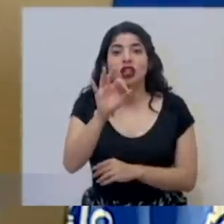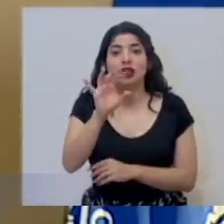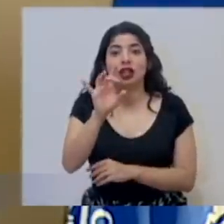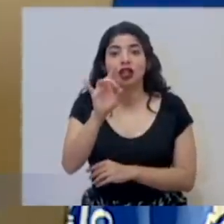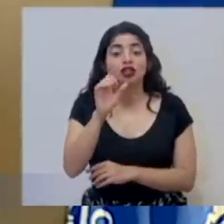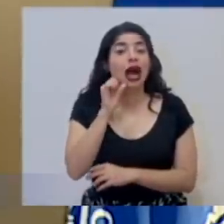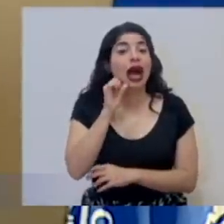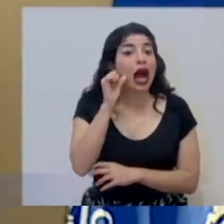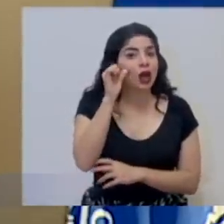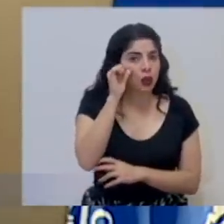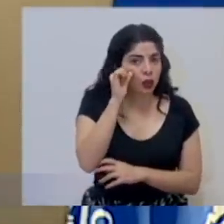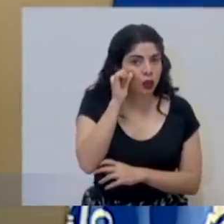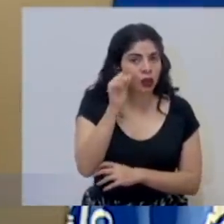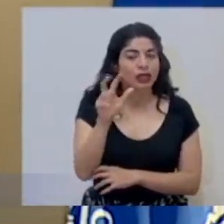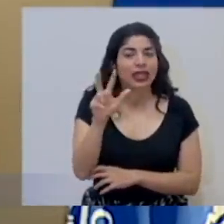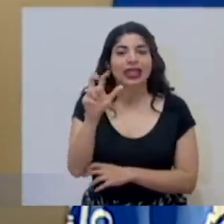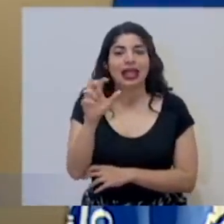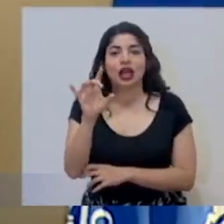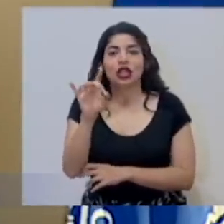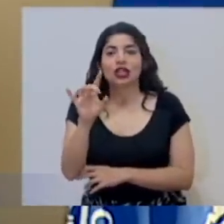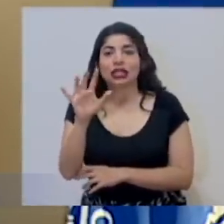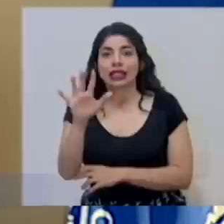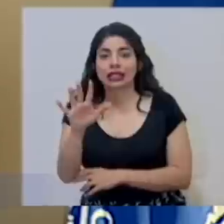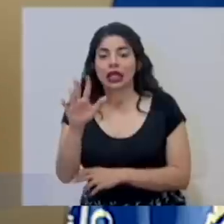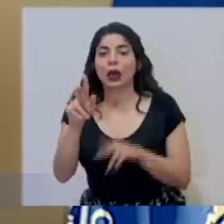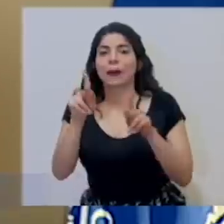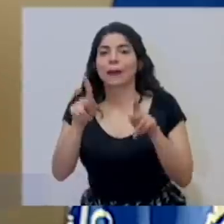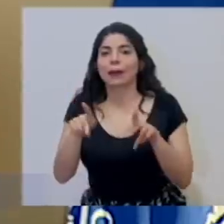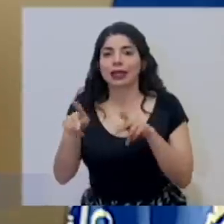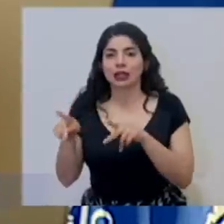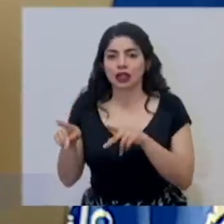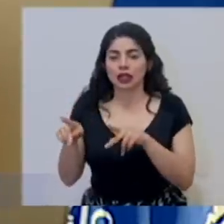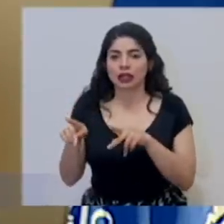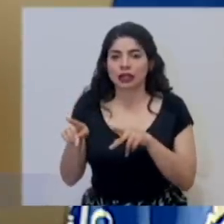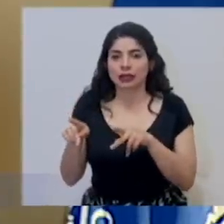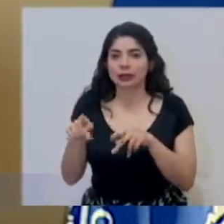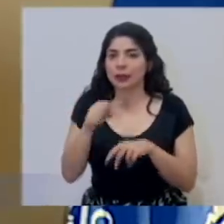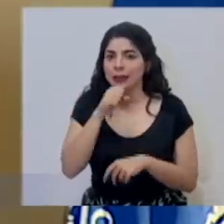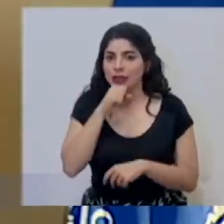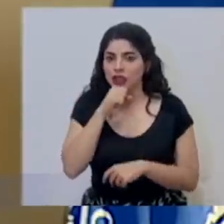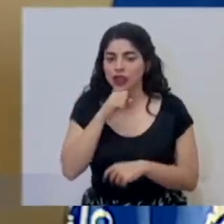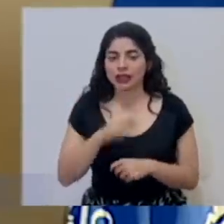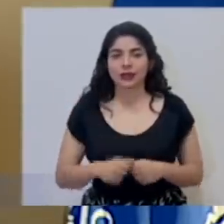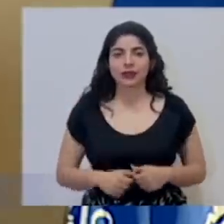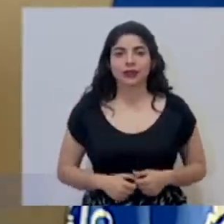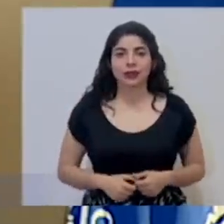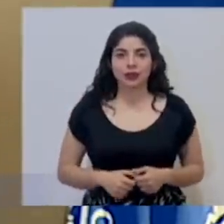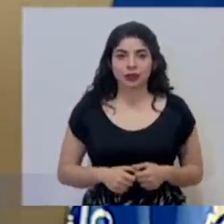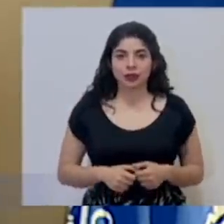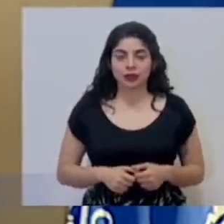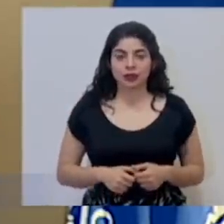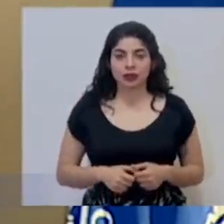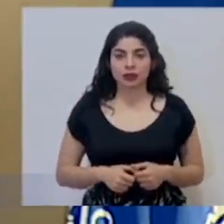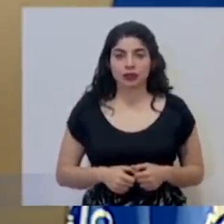adultos y 385 personas mayores.